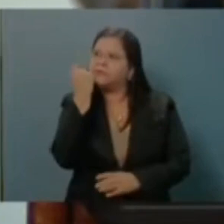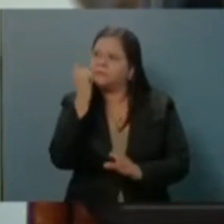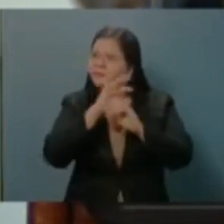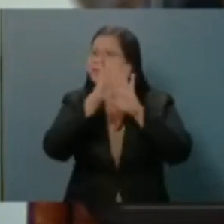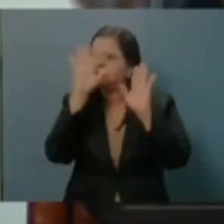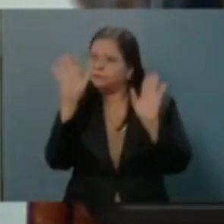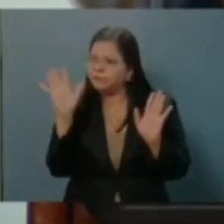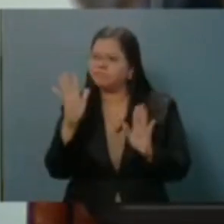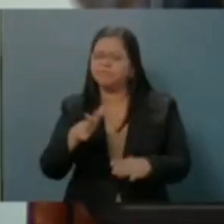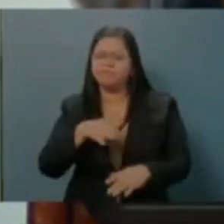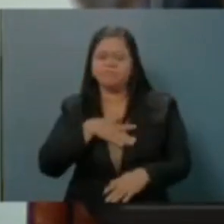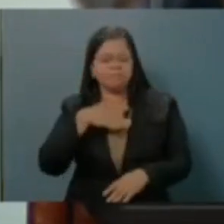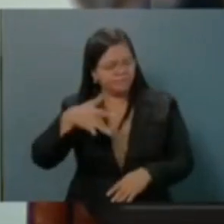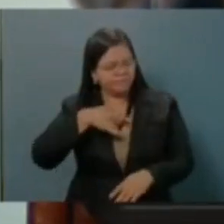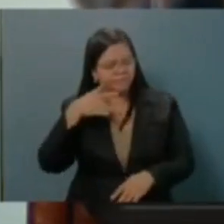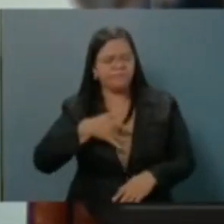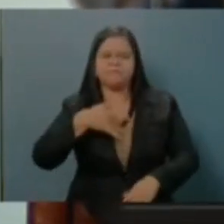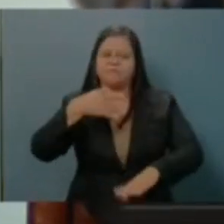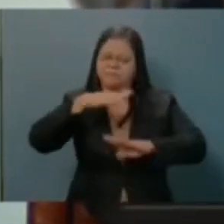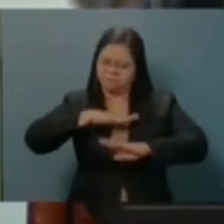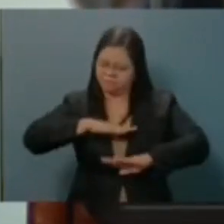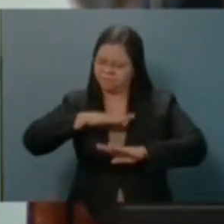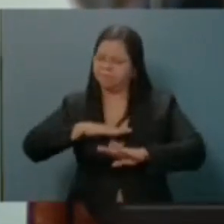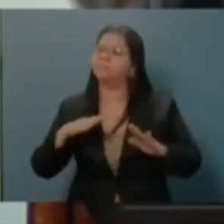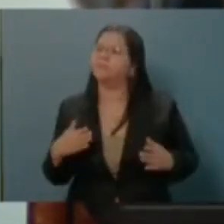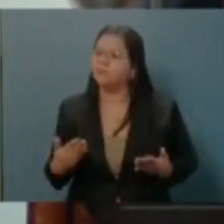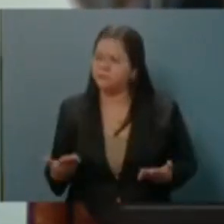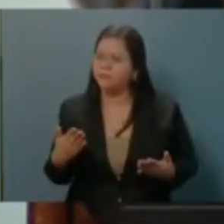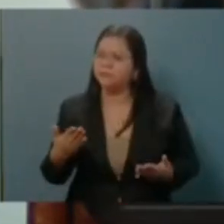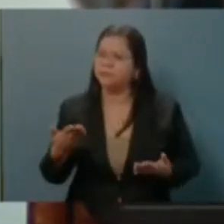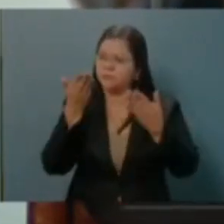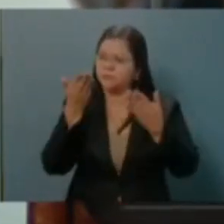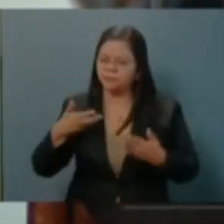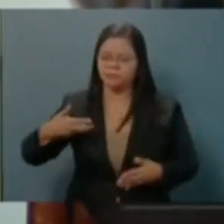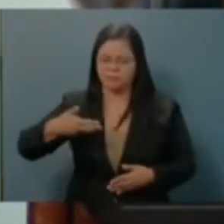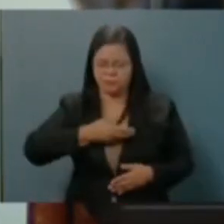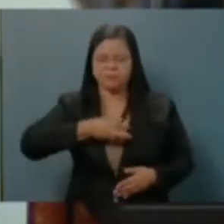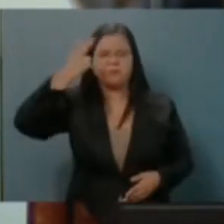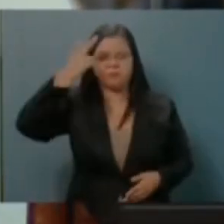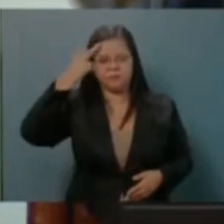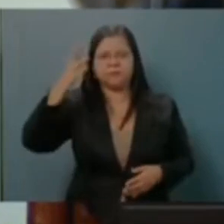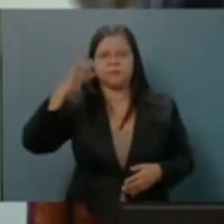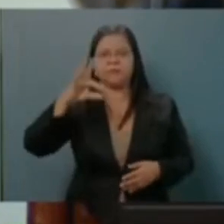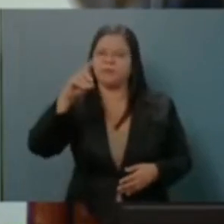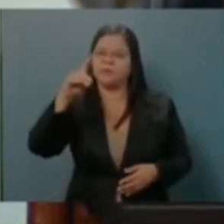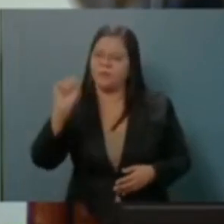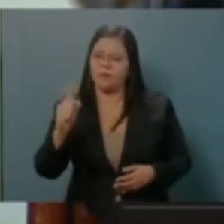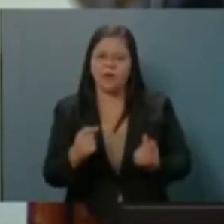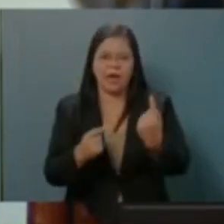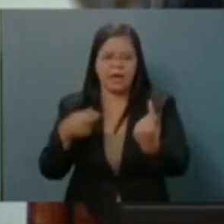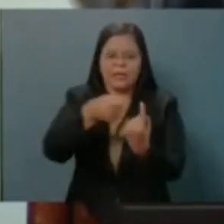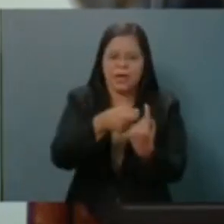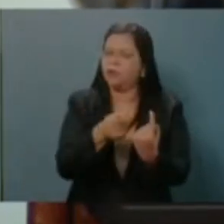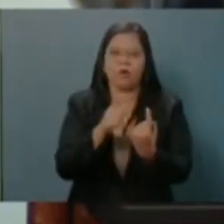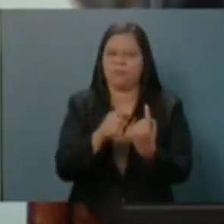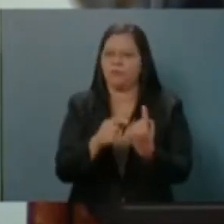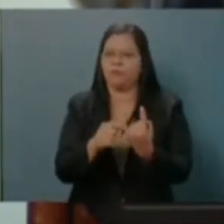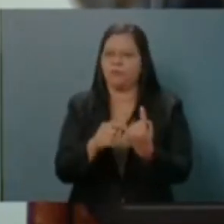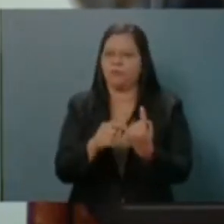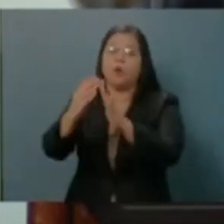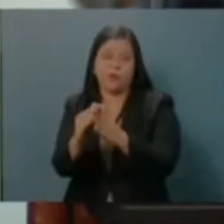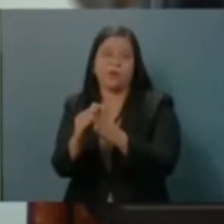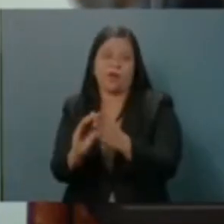Eso me llena de mucha satisfacción porque eso nos da la razón. El FODES no es para los alcaldes, es para las comunidades.